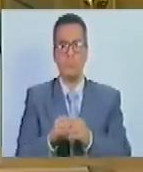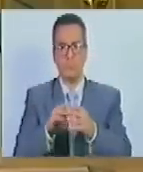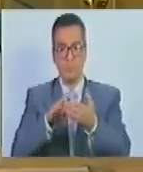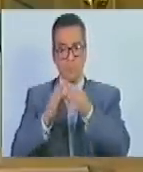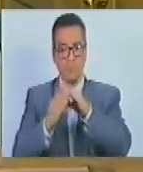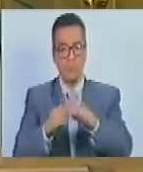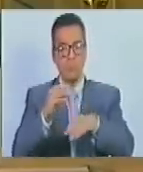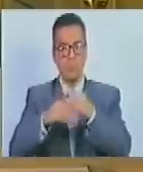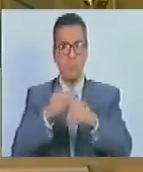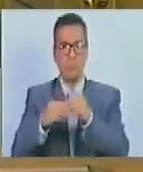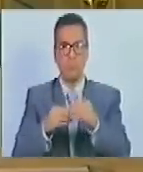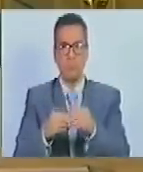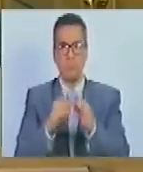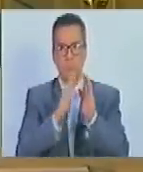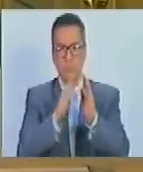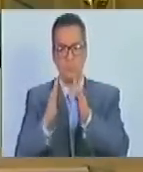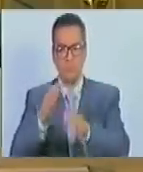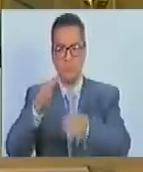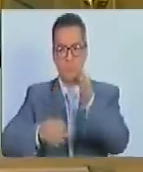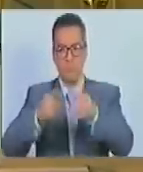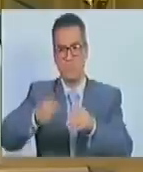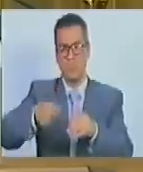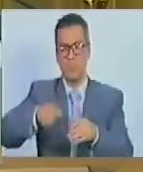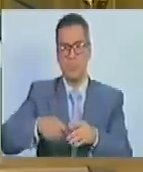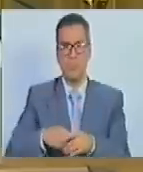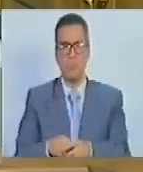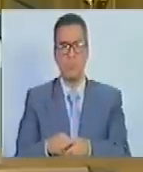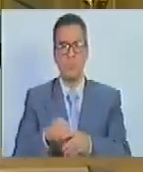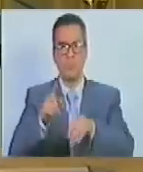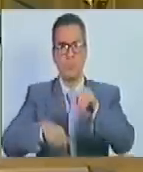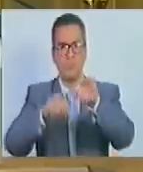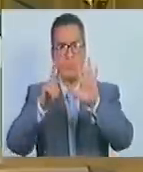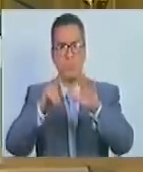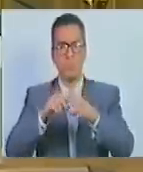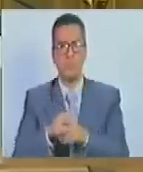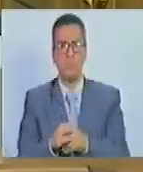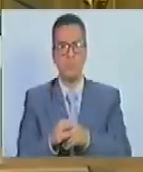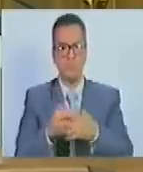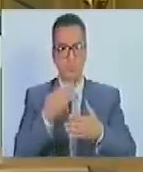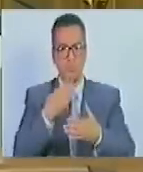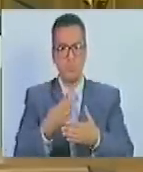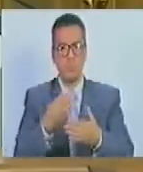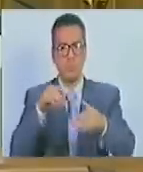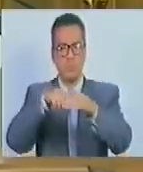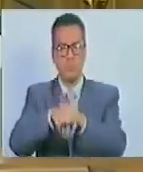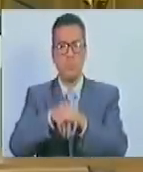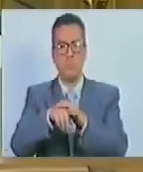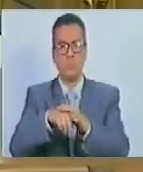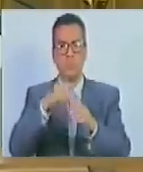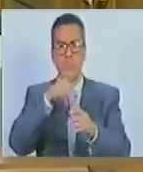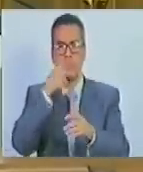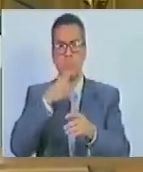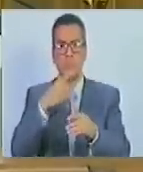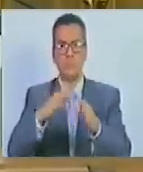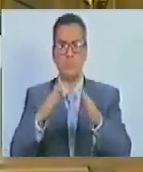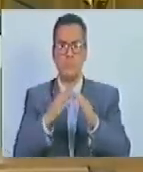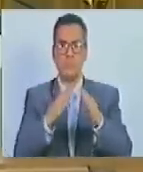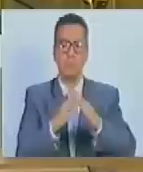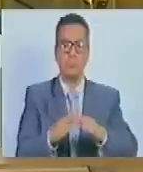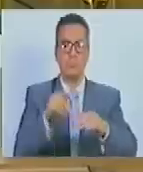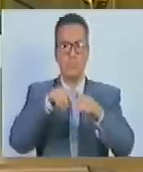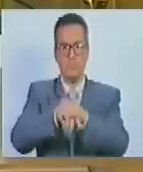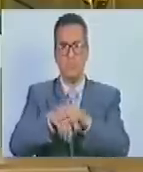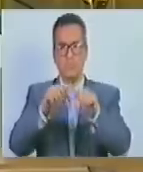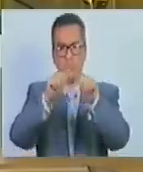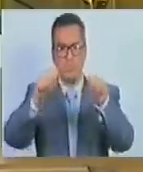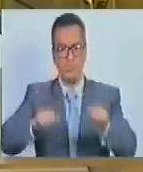conforme al ordenamiento jurídico vigente diecisiete proponer la integración de políticas locales dentro